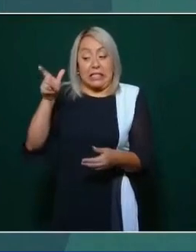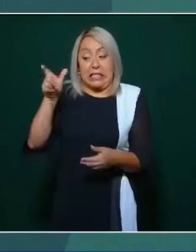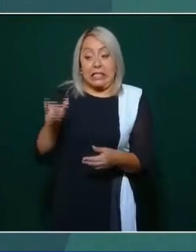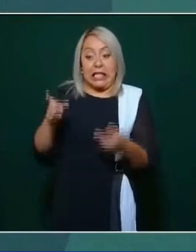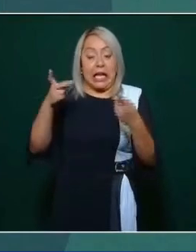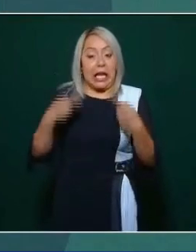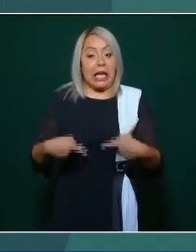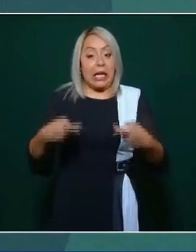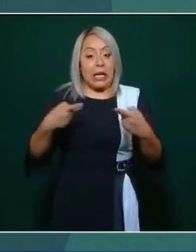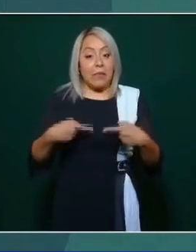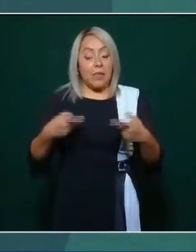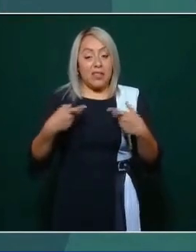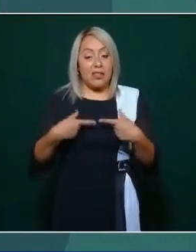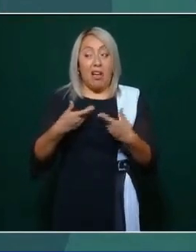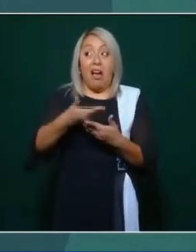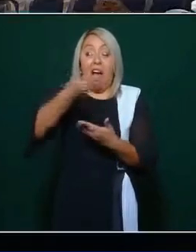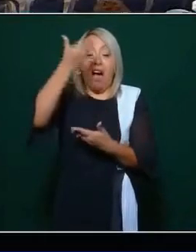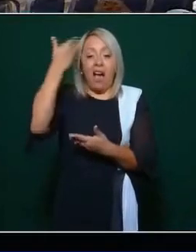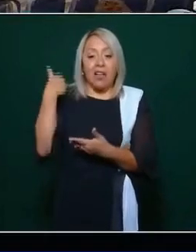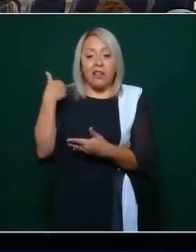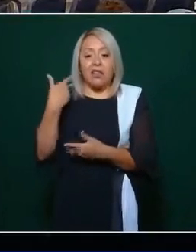a la imposición